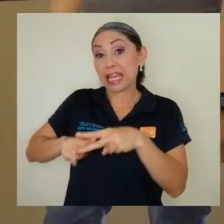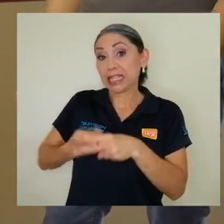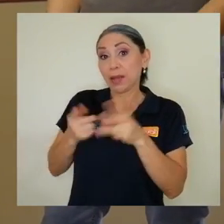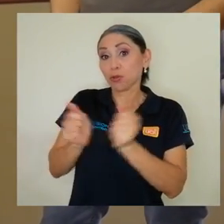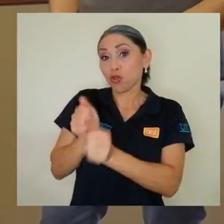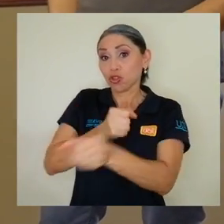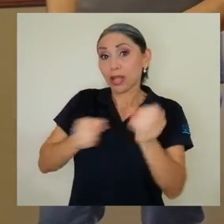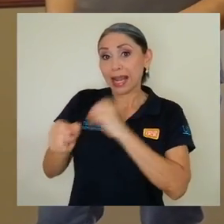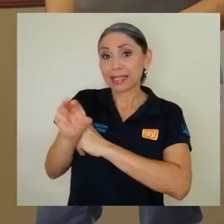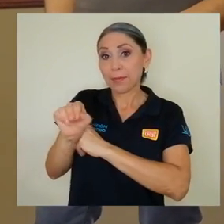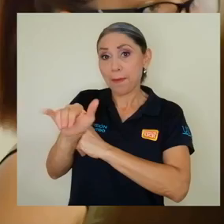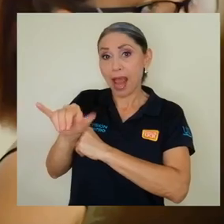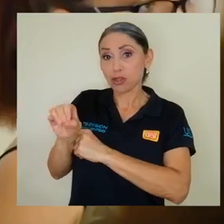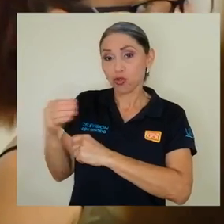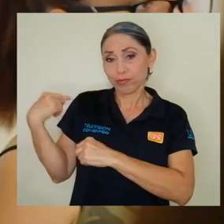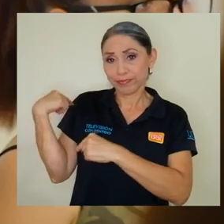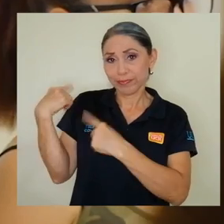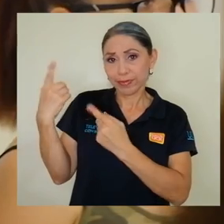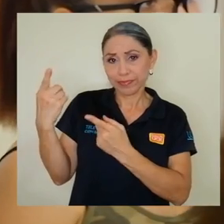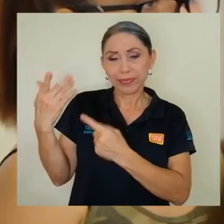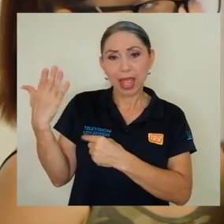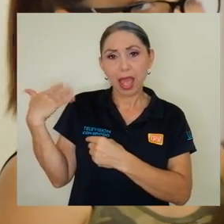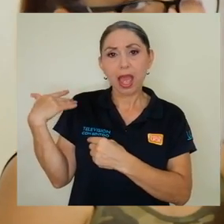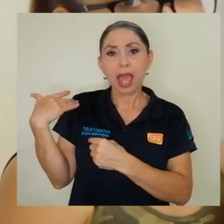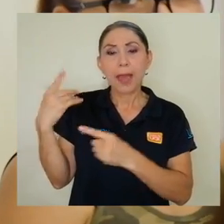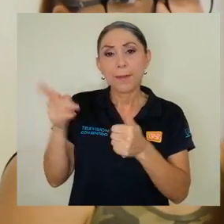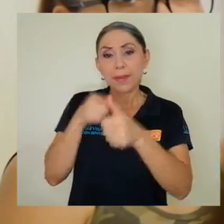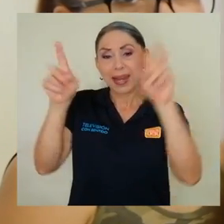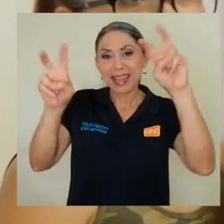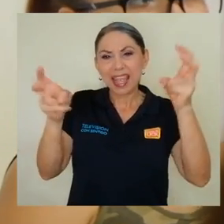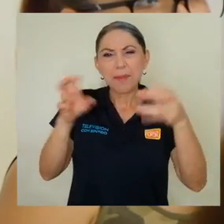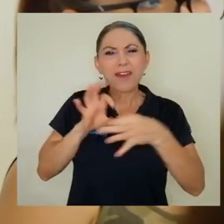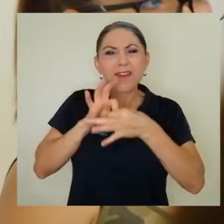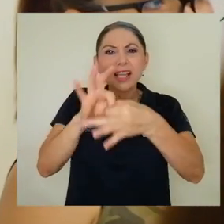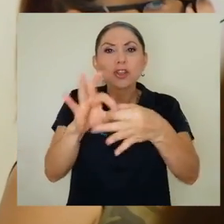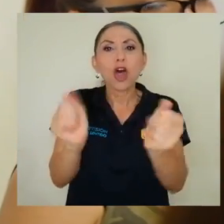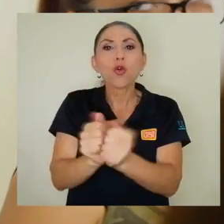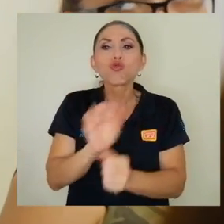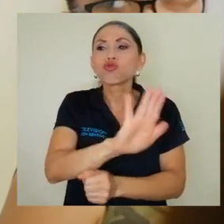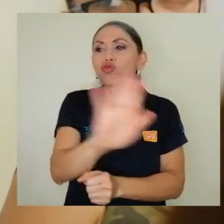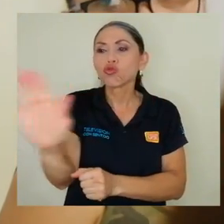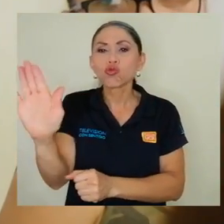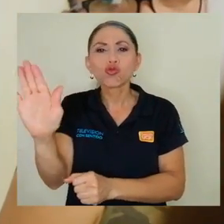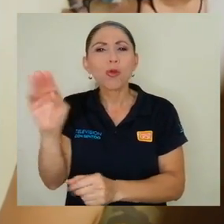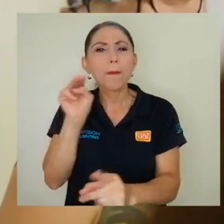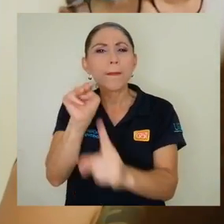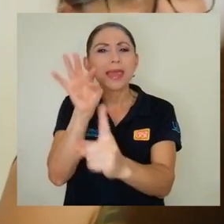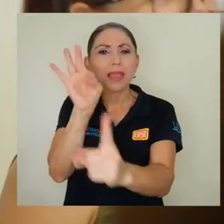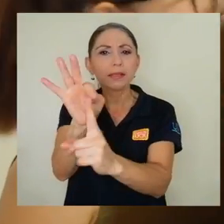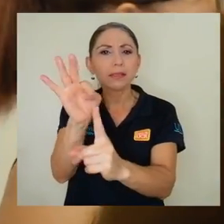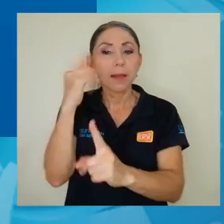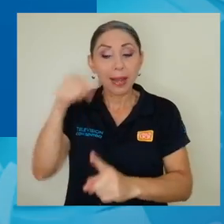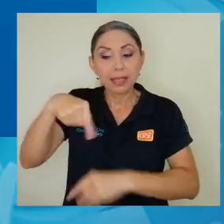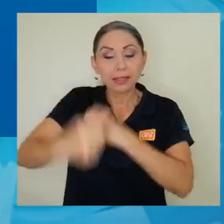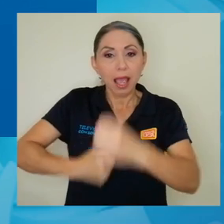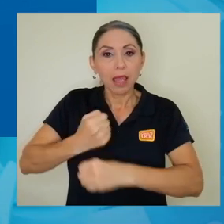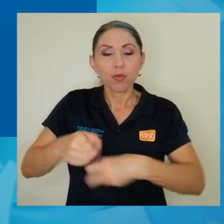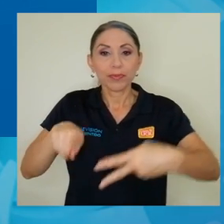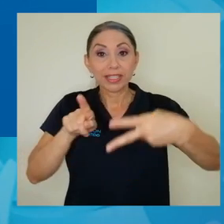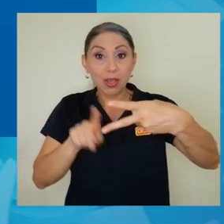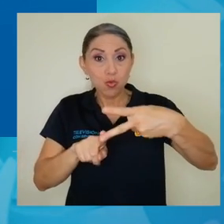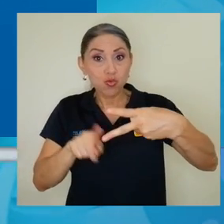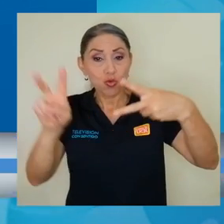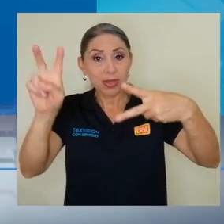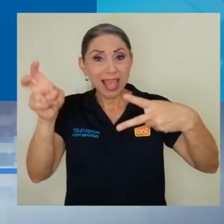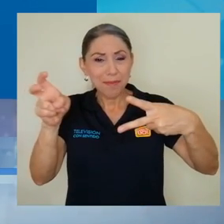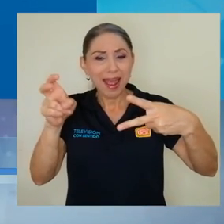con las salas en mayo. El primer tema fue relacionado con las metas que tenían para el 2021 y el segundo